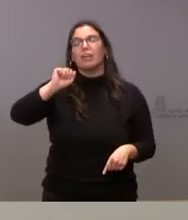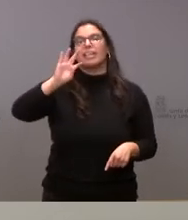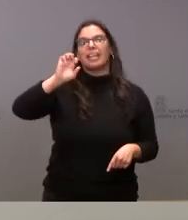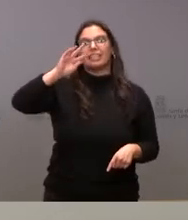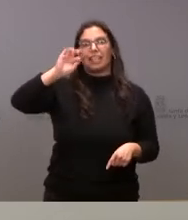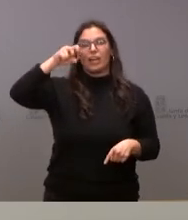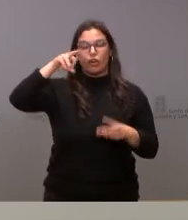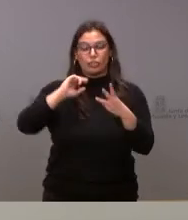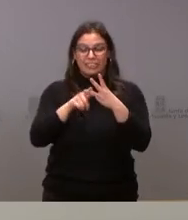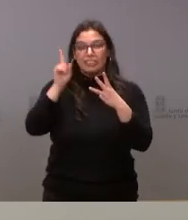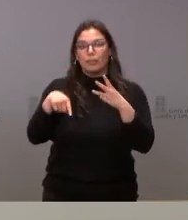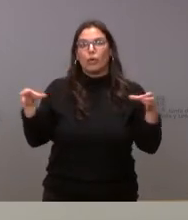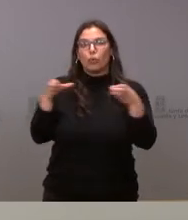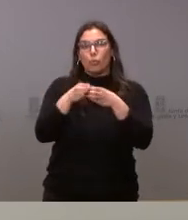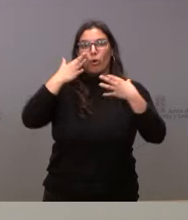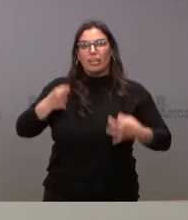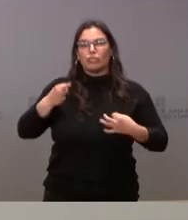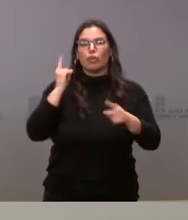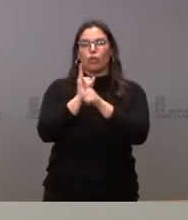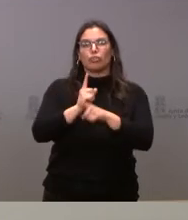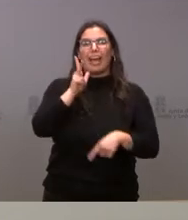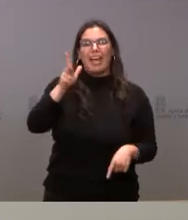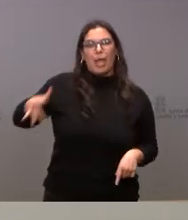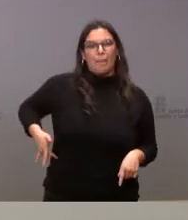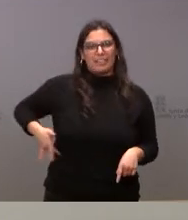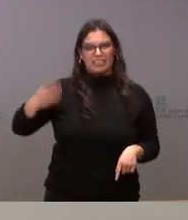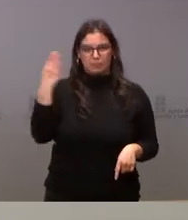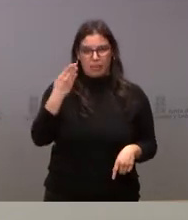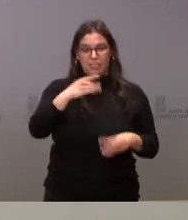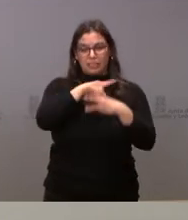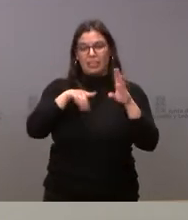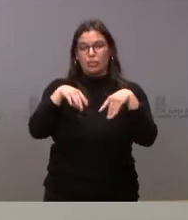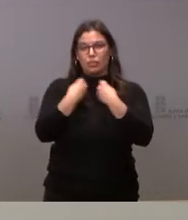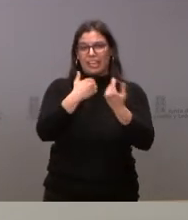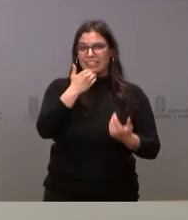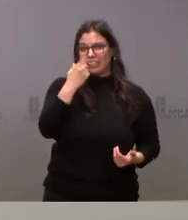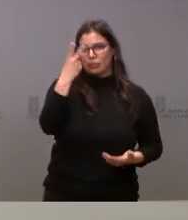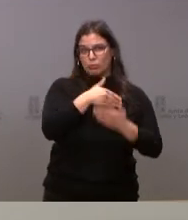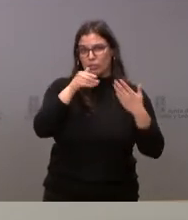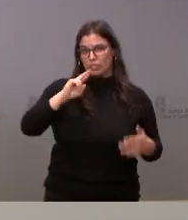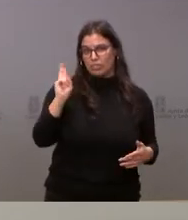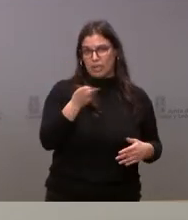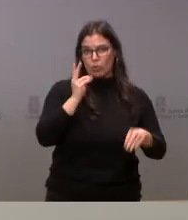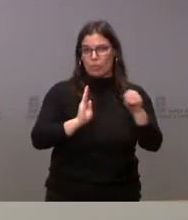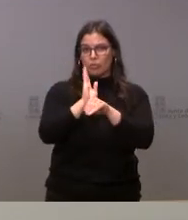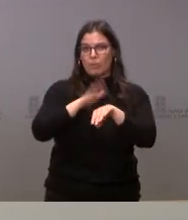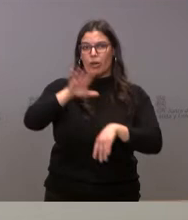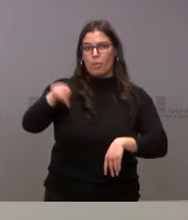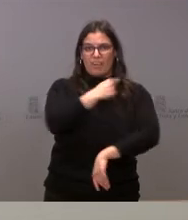de riesgo frente a la hepatitis B. En total, prácticamente 2 millones de euros de inversión.